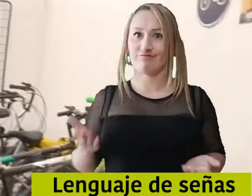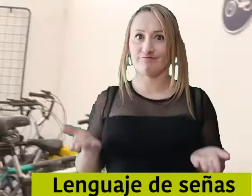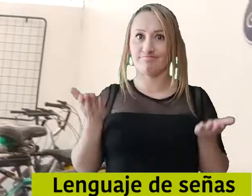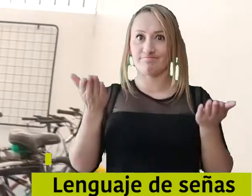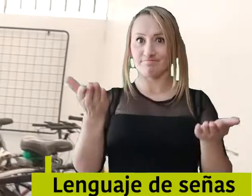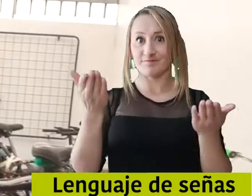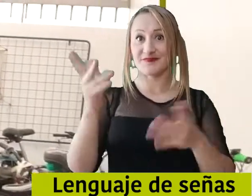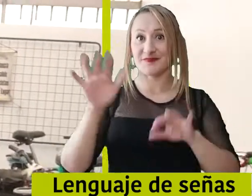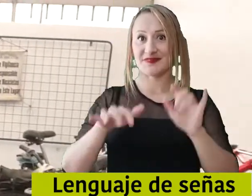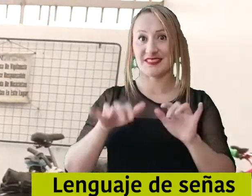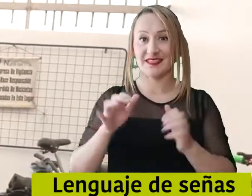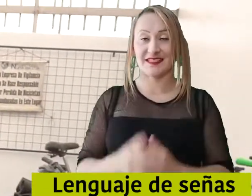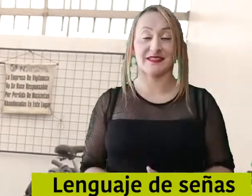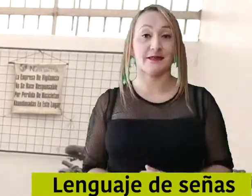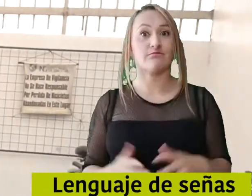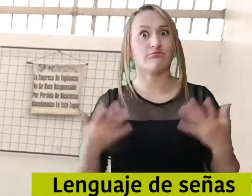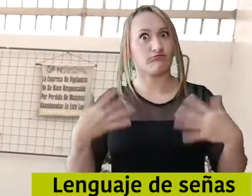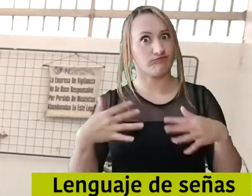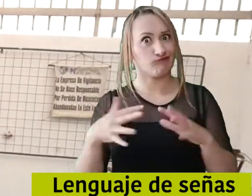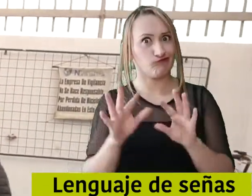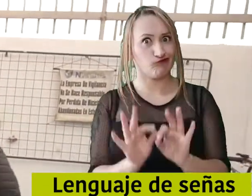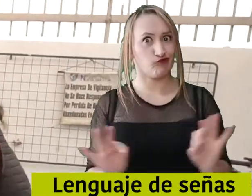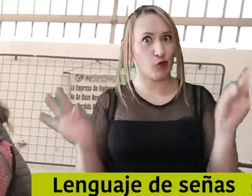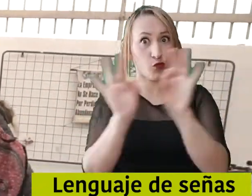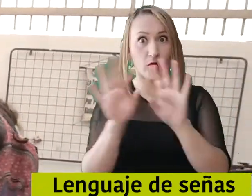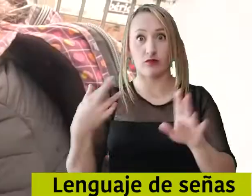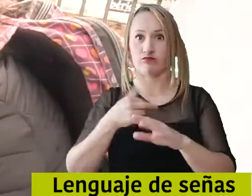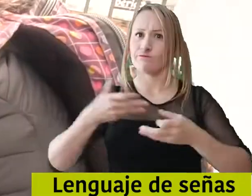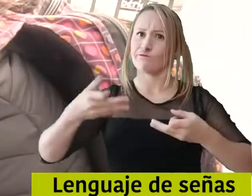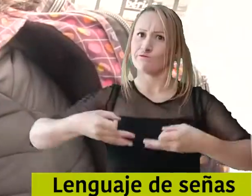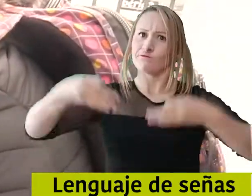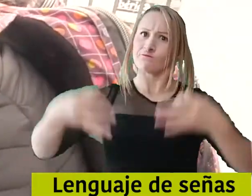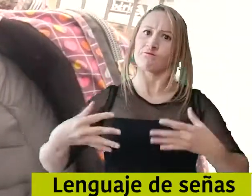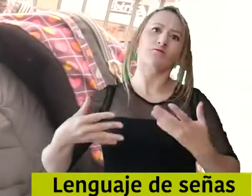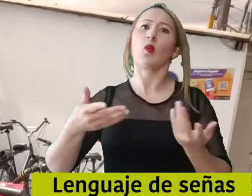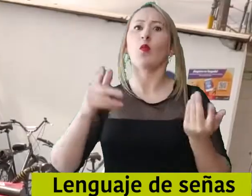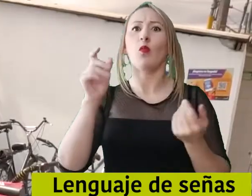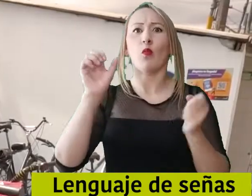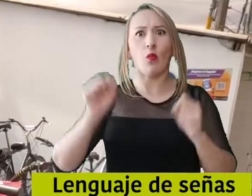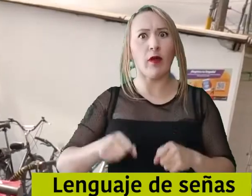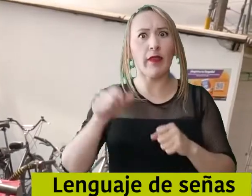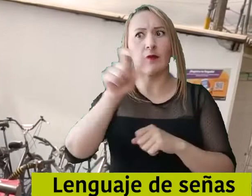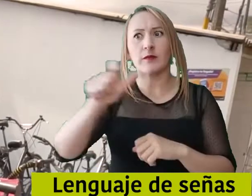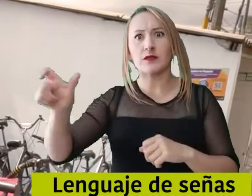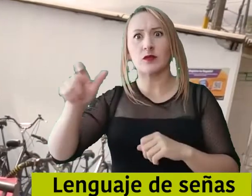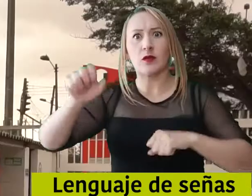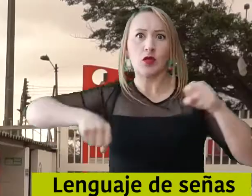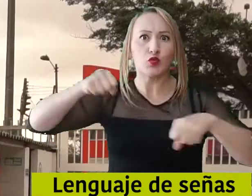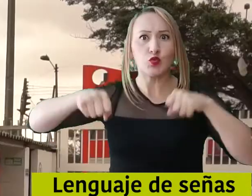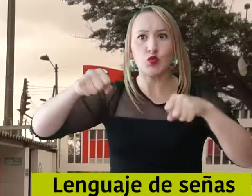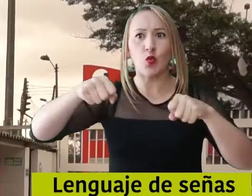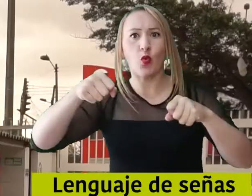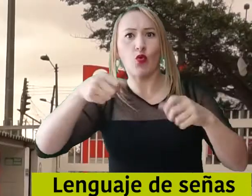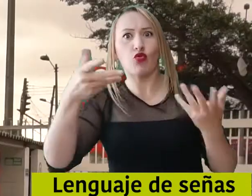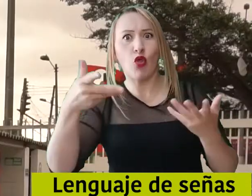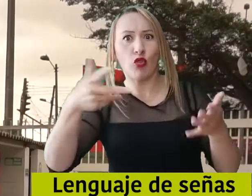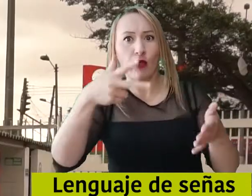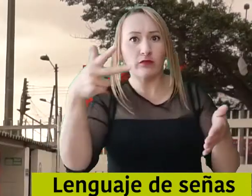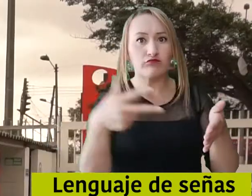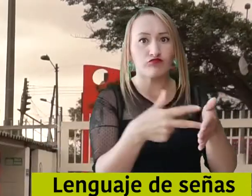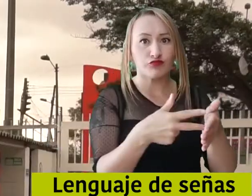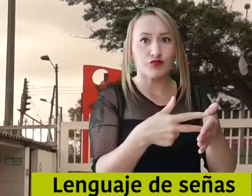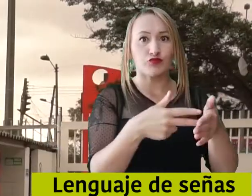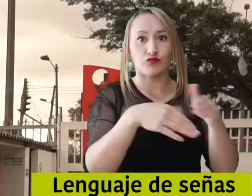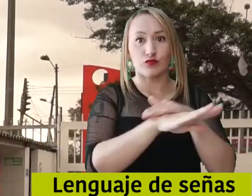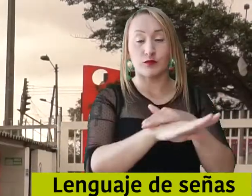importante que podamos garantizar que puedan tener donde llegar, que puedan tener donde parquear. Desde que se implementó el plan de